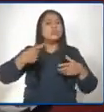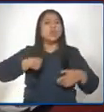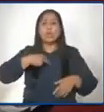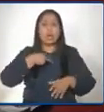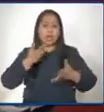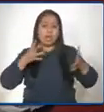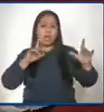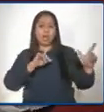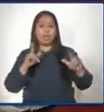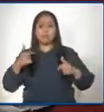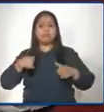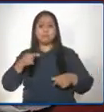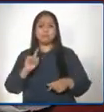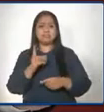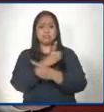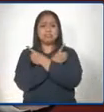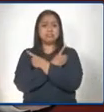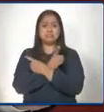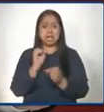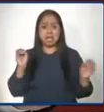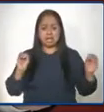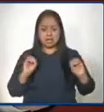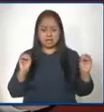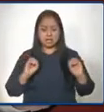no hemos descansado en el Ministerio de Educación.